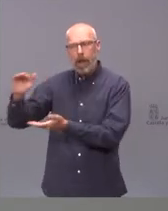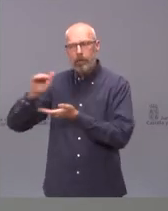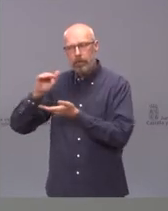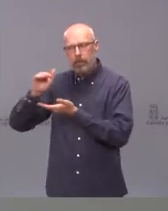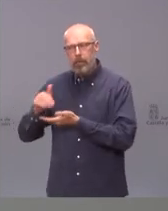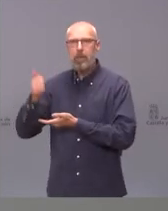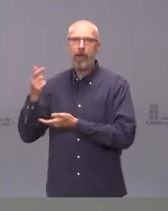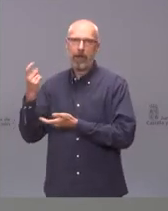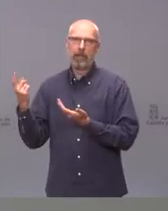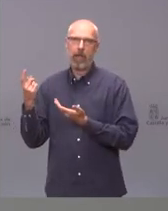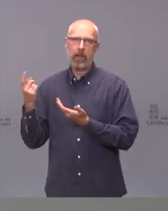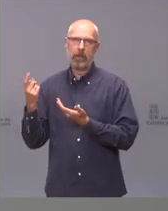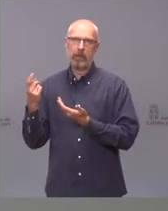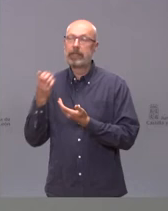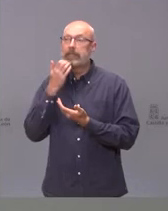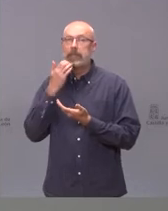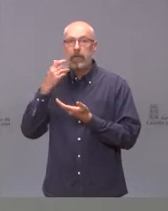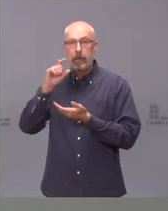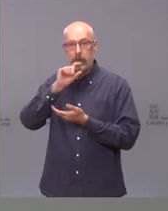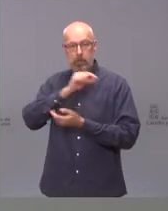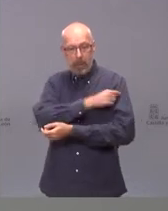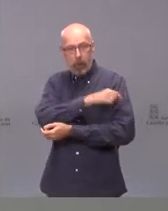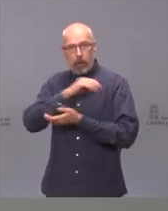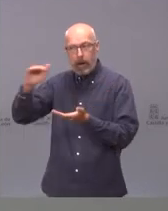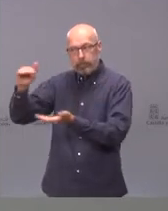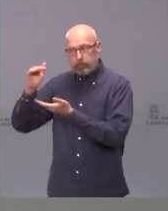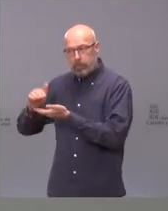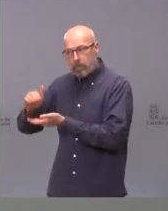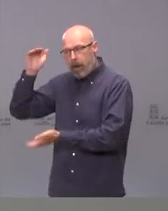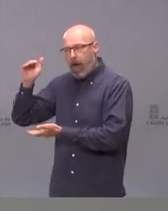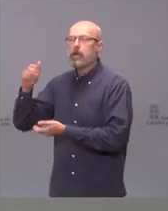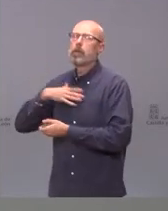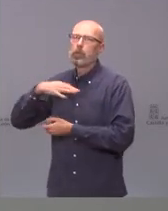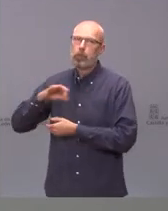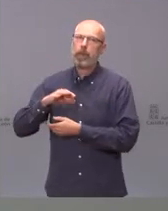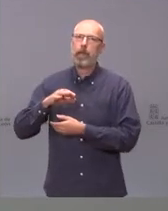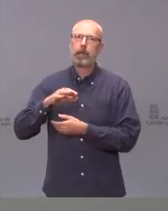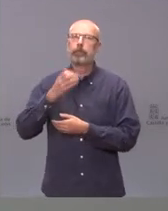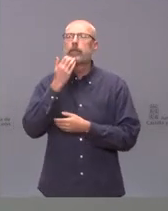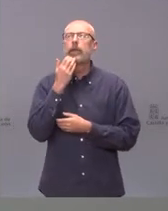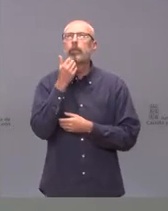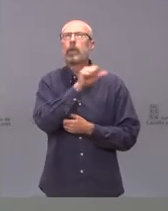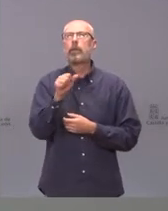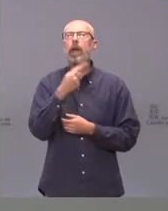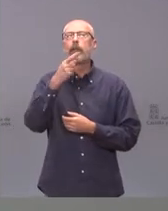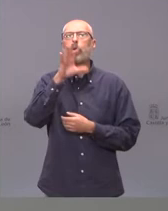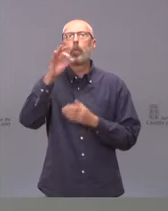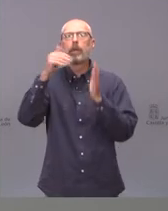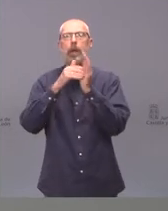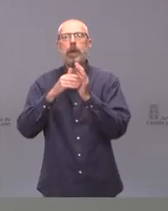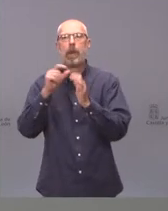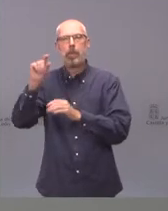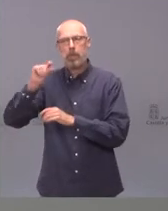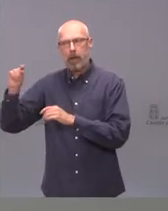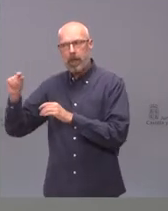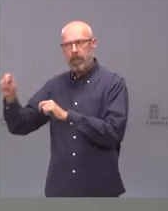vacunas que están aprobadas, pues lo he repetido muchas veces. Si yo tengo 150.000 vacunas cada semana y nos vamos acercando a